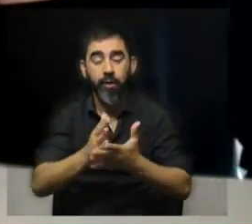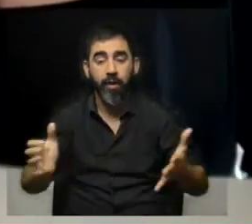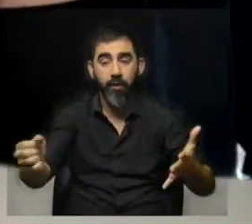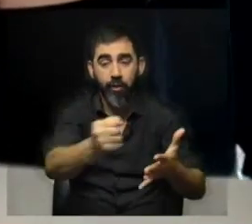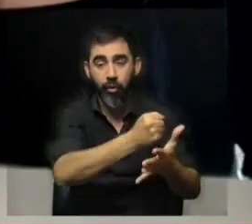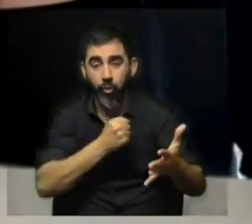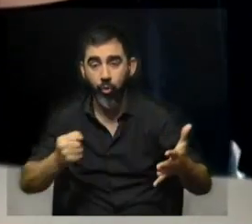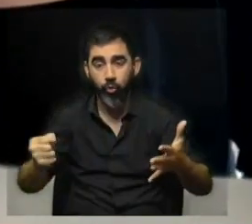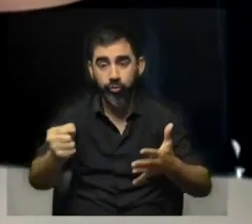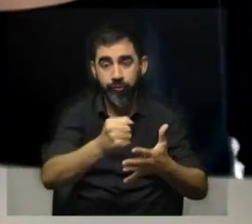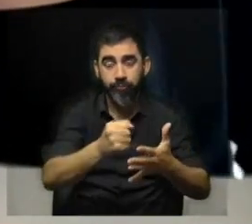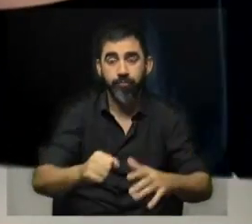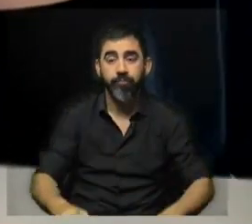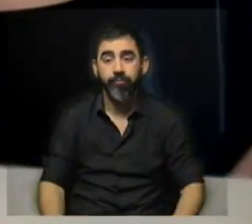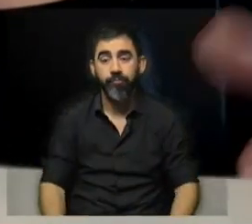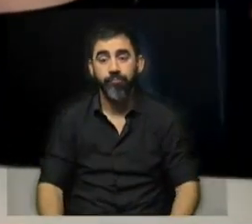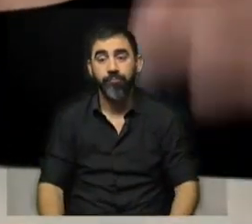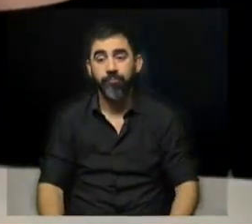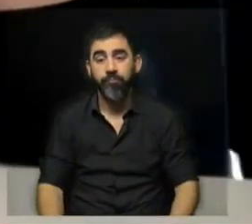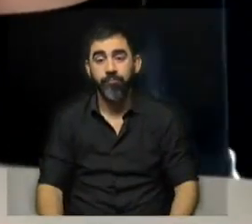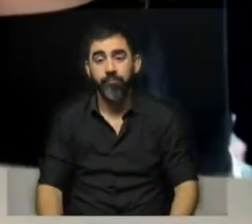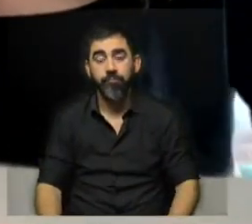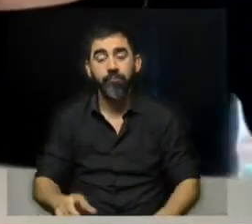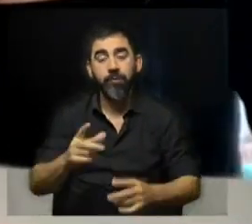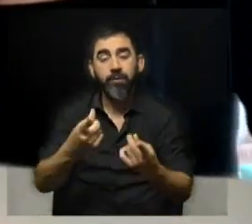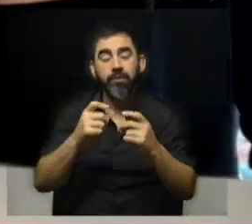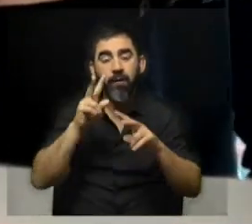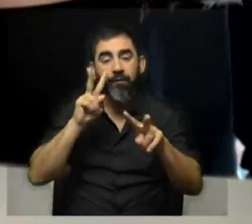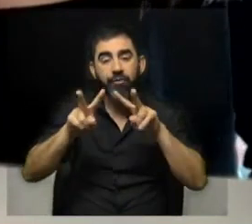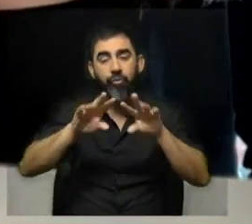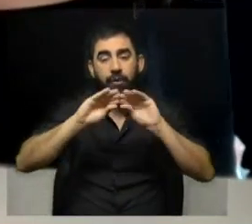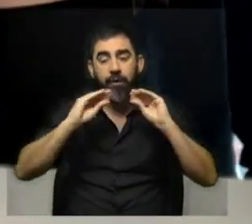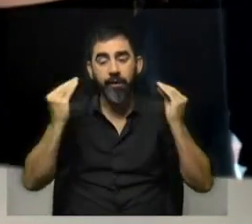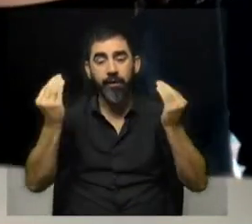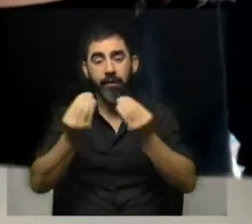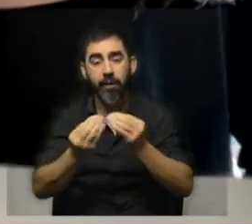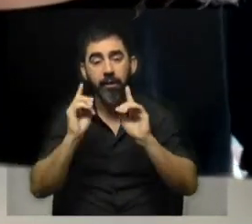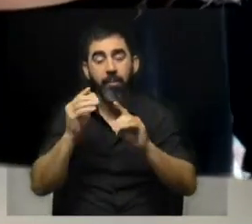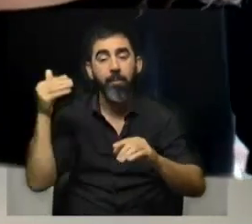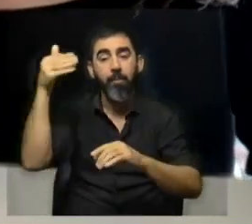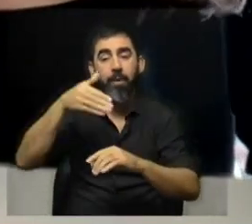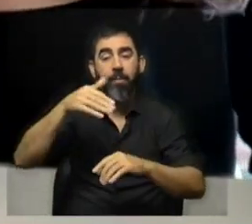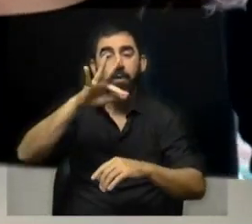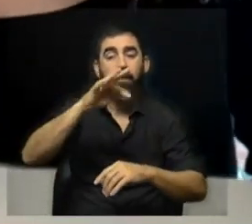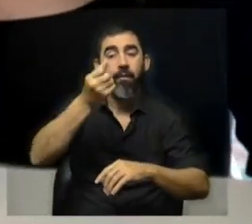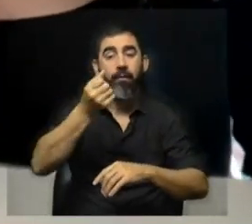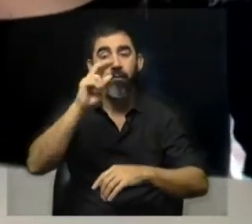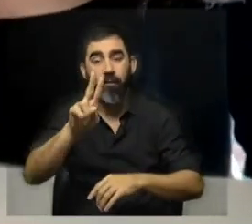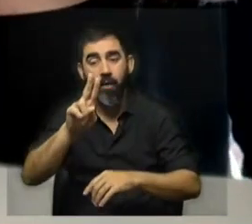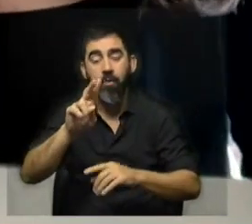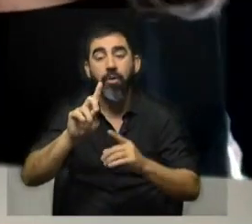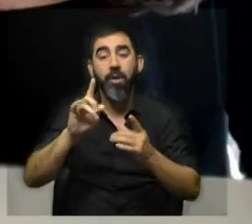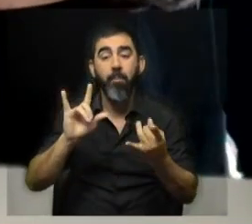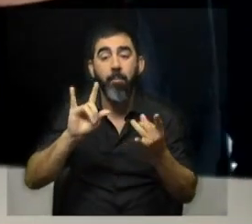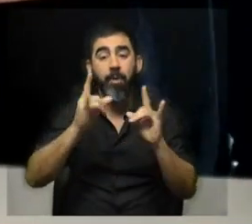Entonces, lo que queremos tener es una visión integral. Va a participar también la FAO y va a participar el Frente Parlamentario